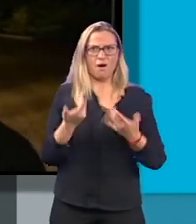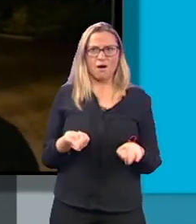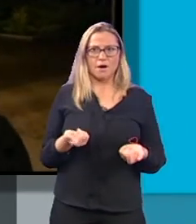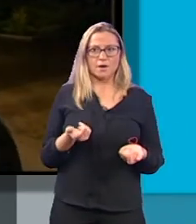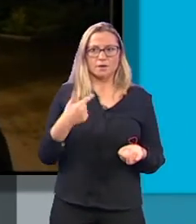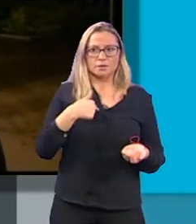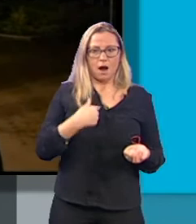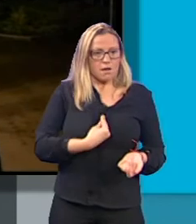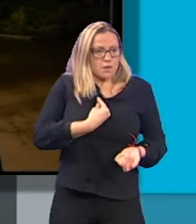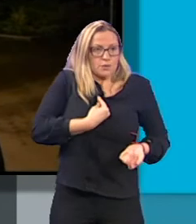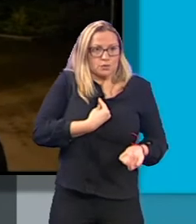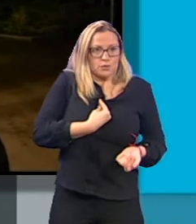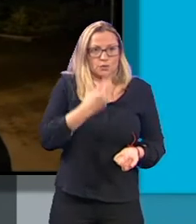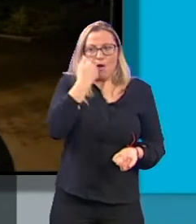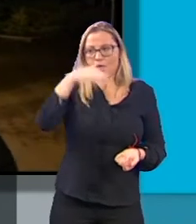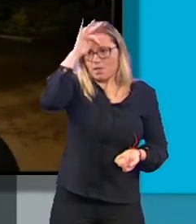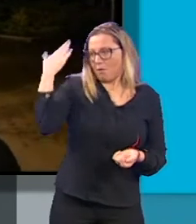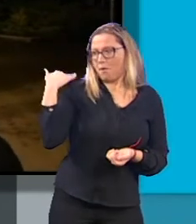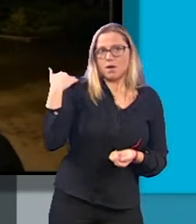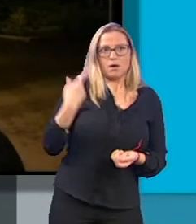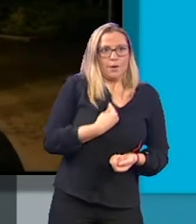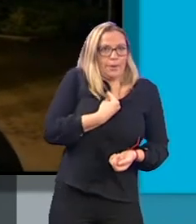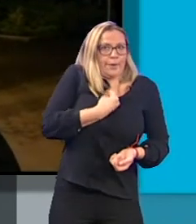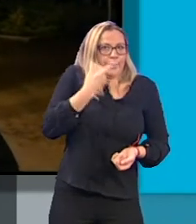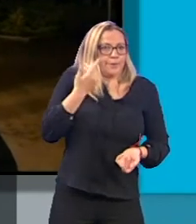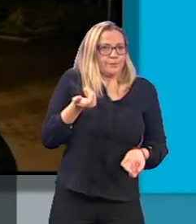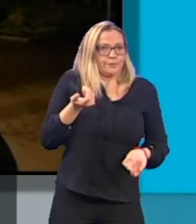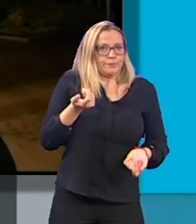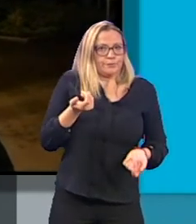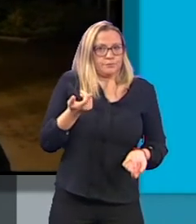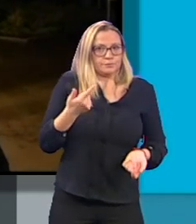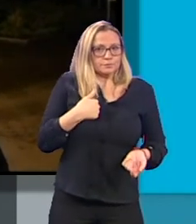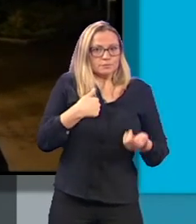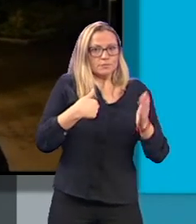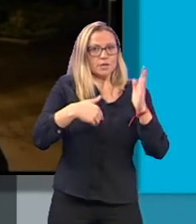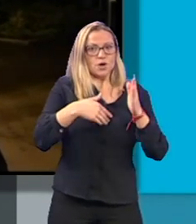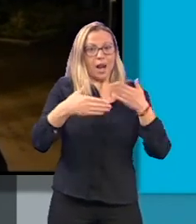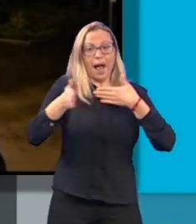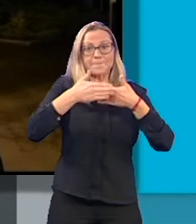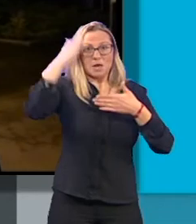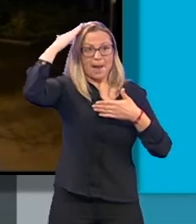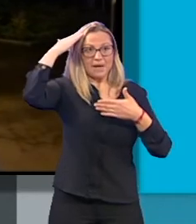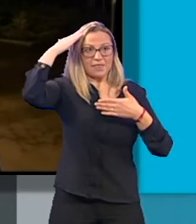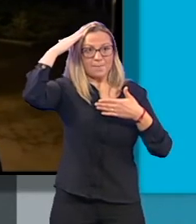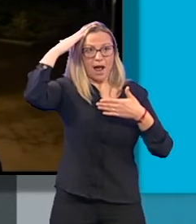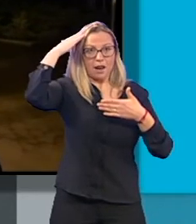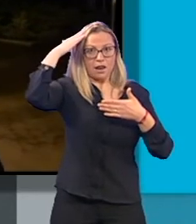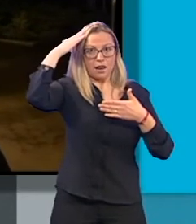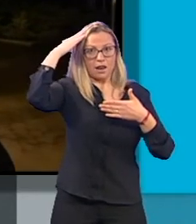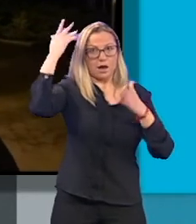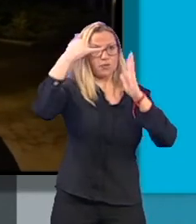Ya teníamos el susto en el cuerpo de todo el fin de semana, pero bueno, se me ha abierto una grieta en la entrada, aquí en pleno centro